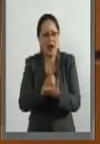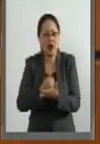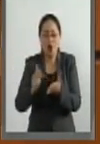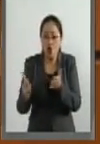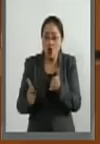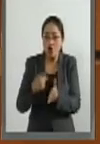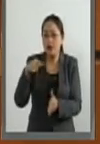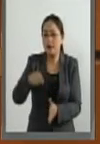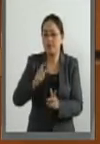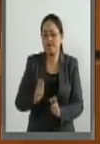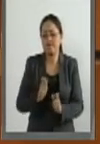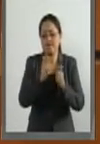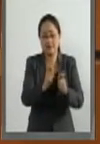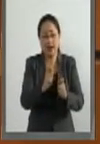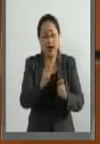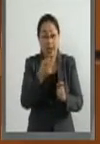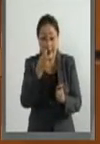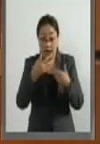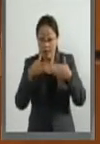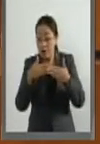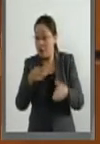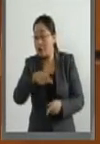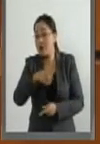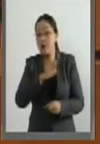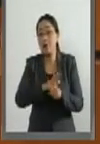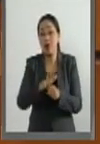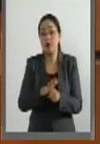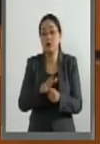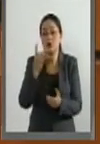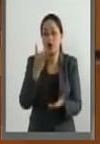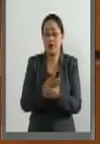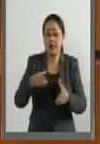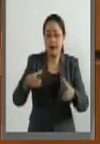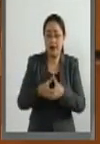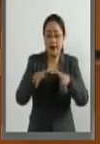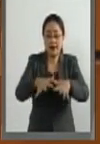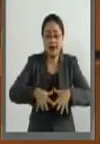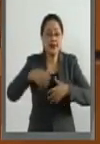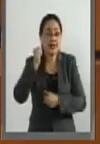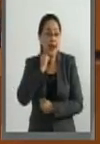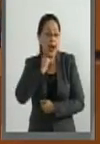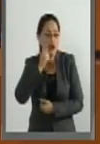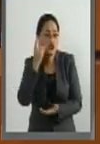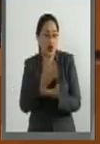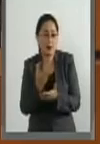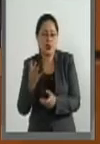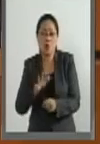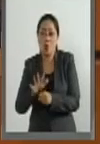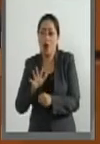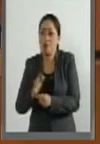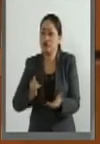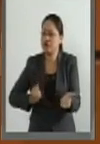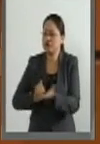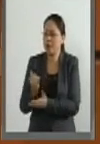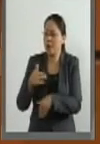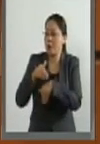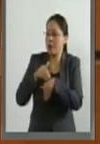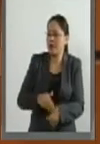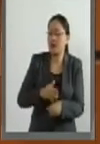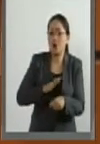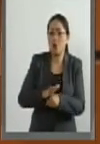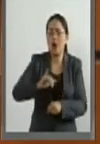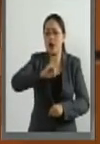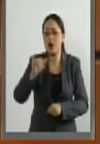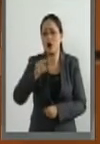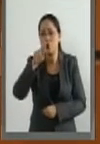este proceso de designaciones públicas solamente el Pleno del Senado va a ratificar la decisión que en la